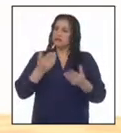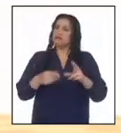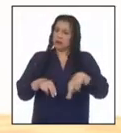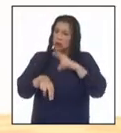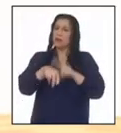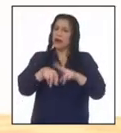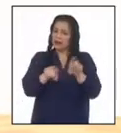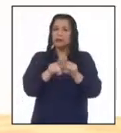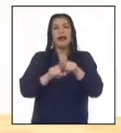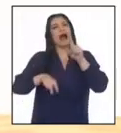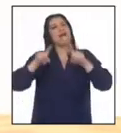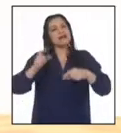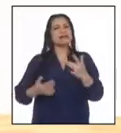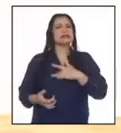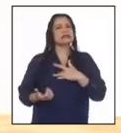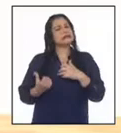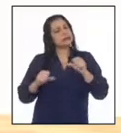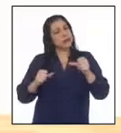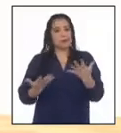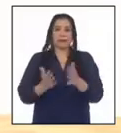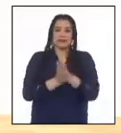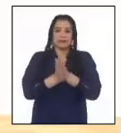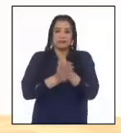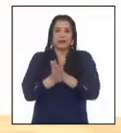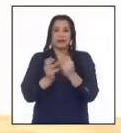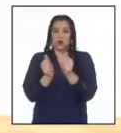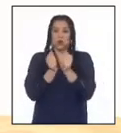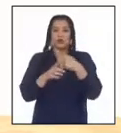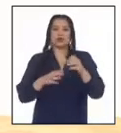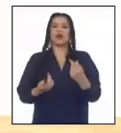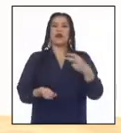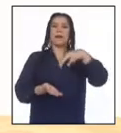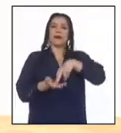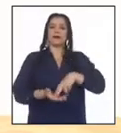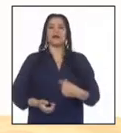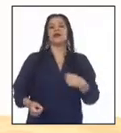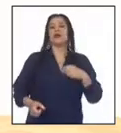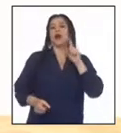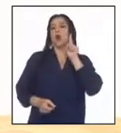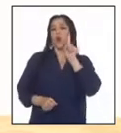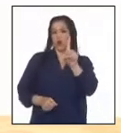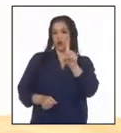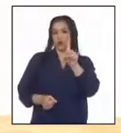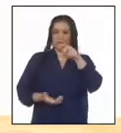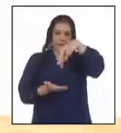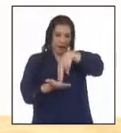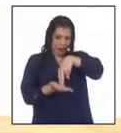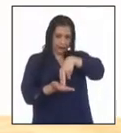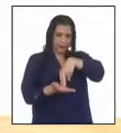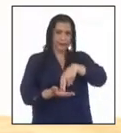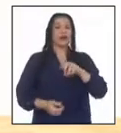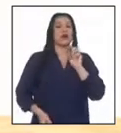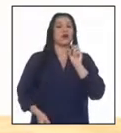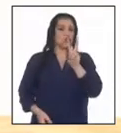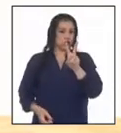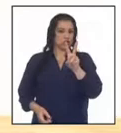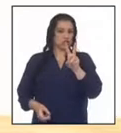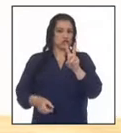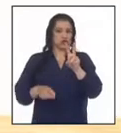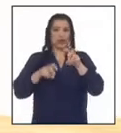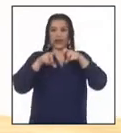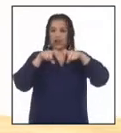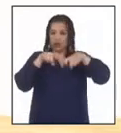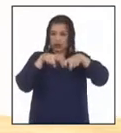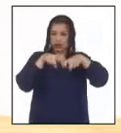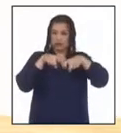bien. Bien, vamos a hacer un calentamiento juntos. Me pongo de pie, cuando yo diga uno, me voy a quedar de pie. Si yo digo dos, flexiono